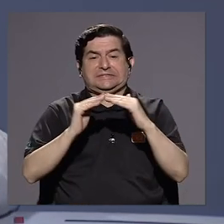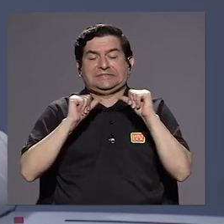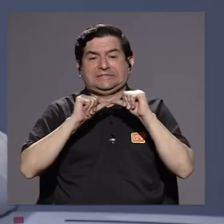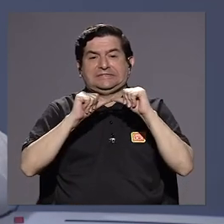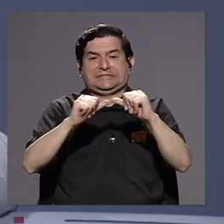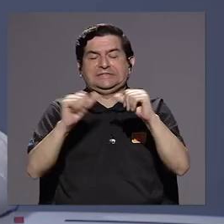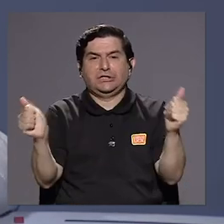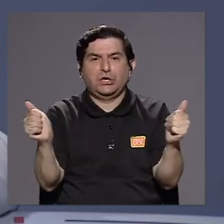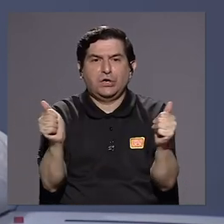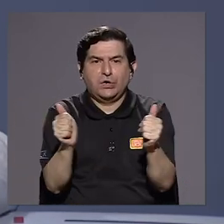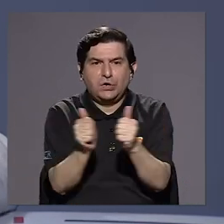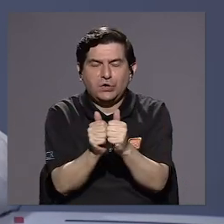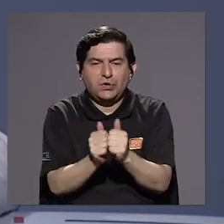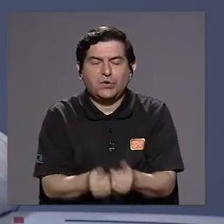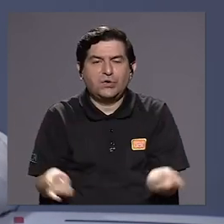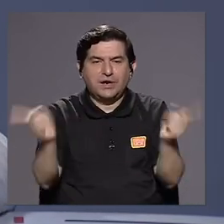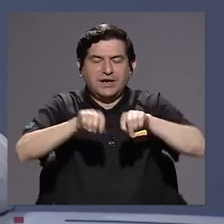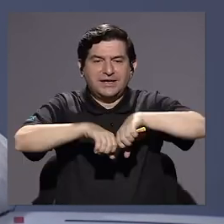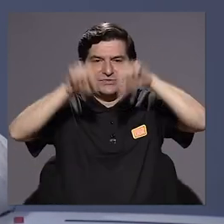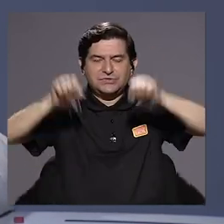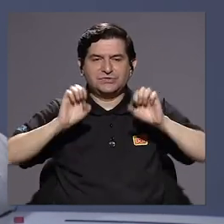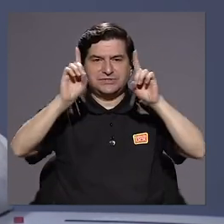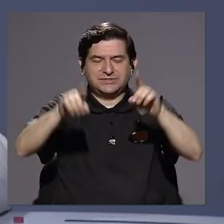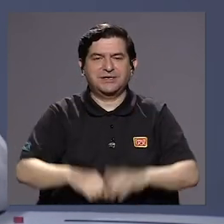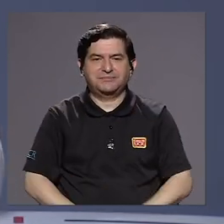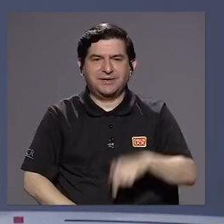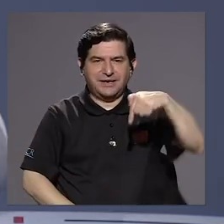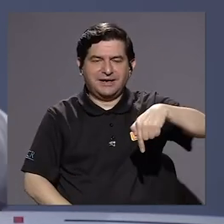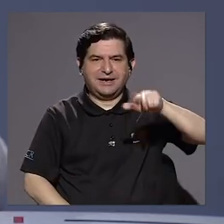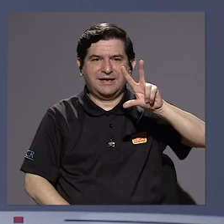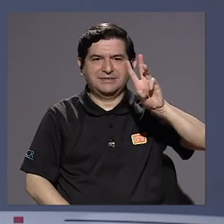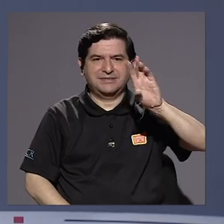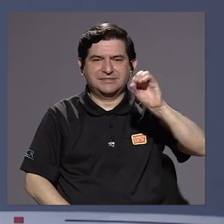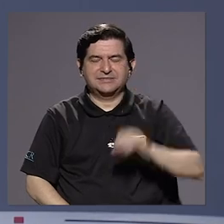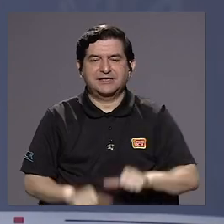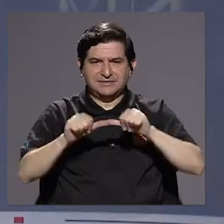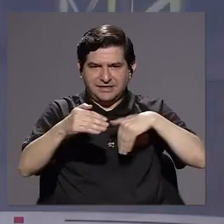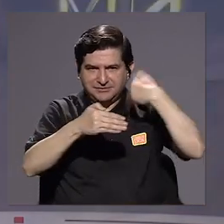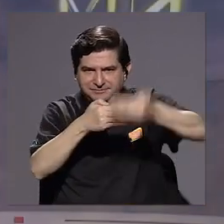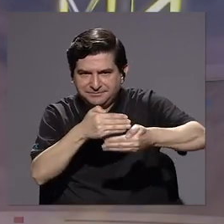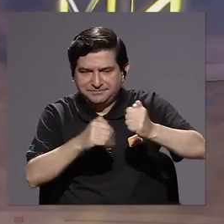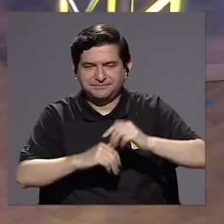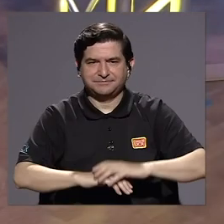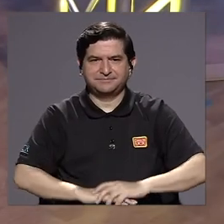en el caso del sistema educativo. Estamos en 360 con doña Giselle, ya que sí regresamos.